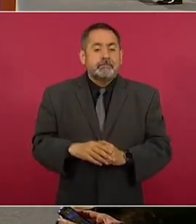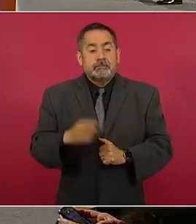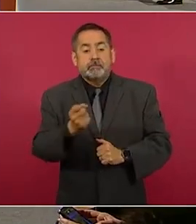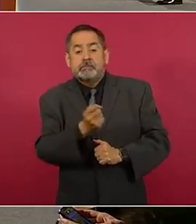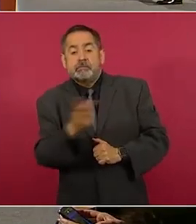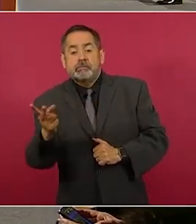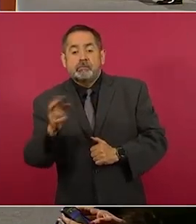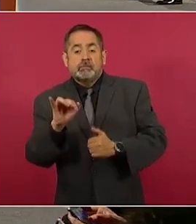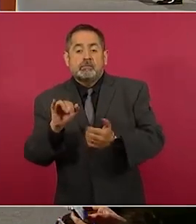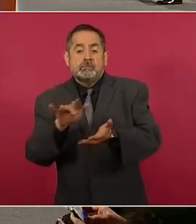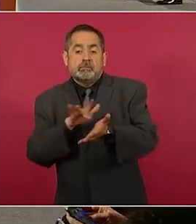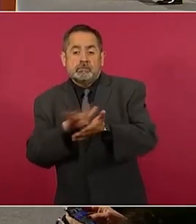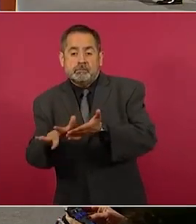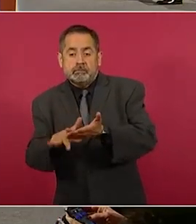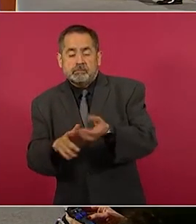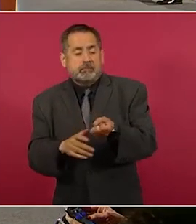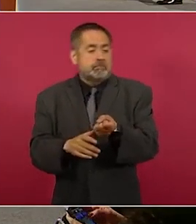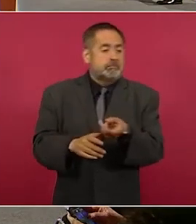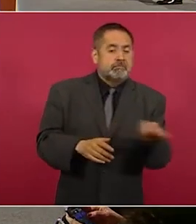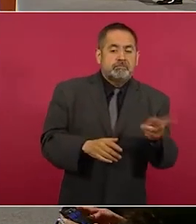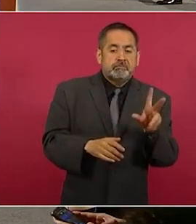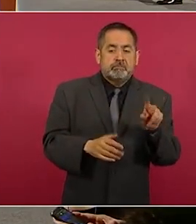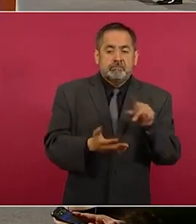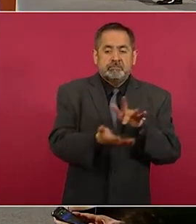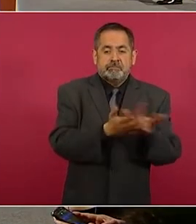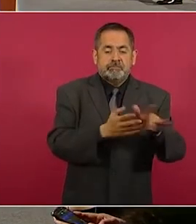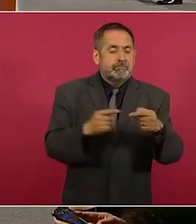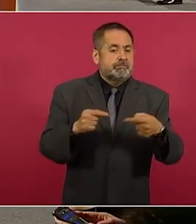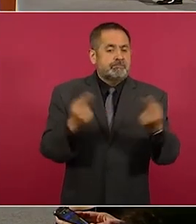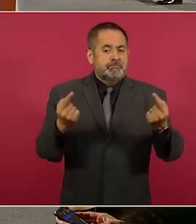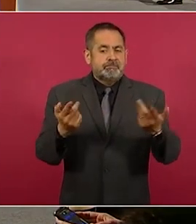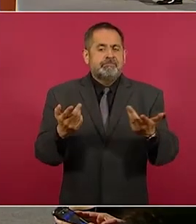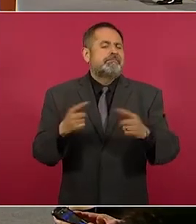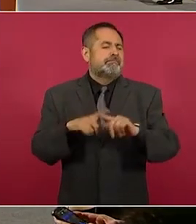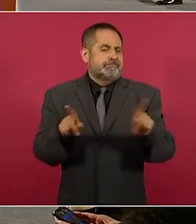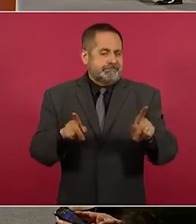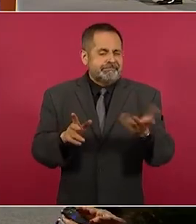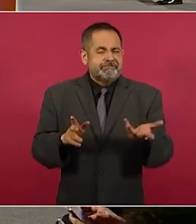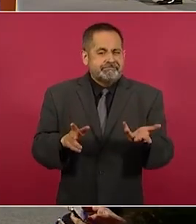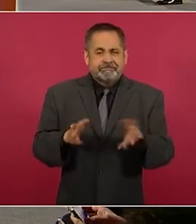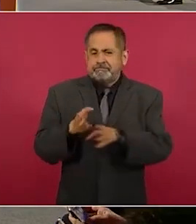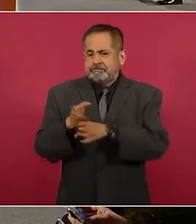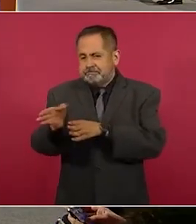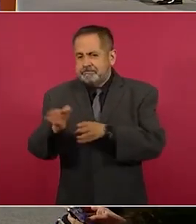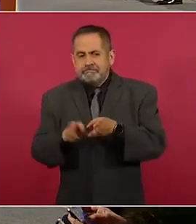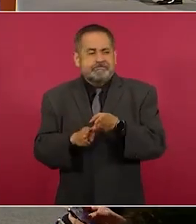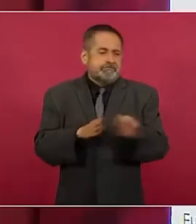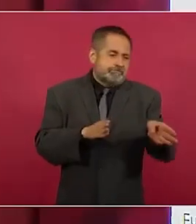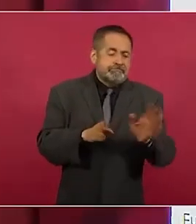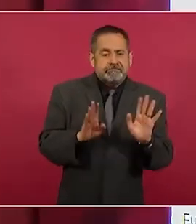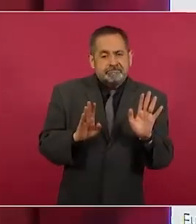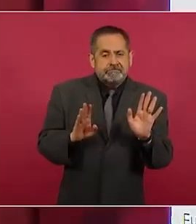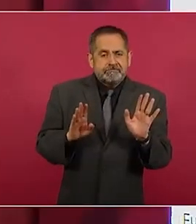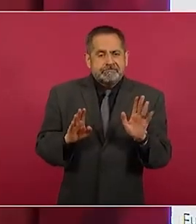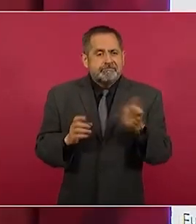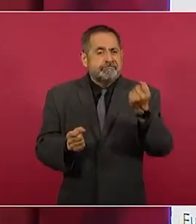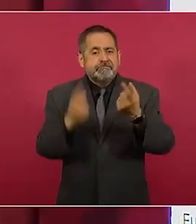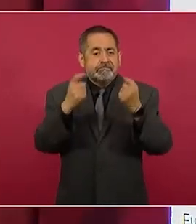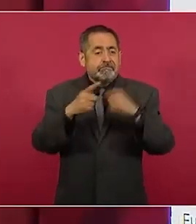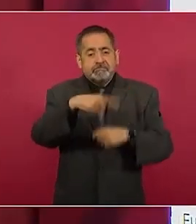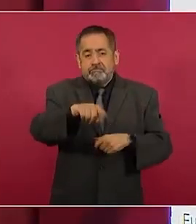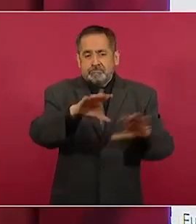unos con posturas conservadoras y otros con posturas